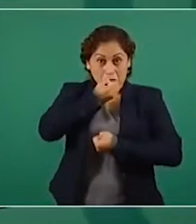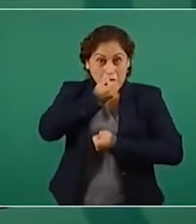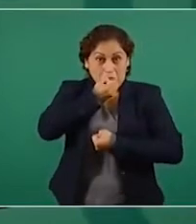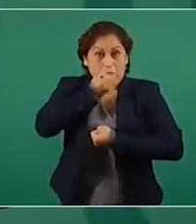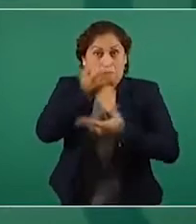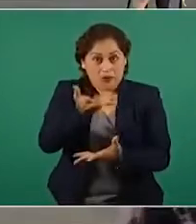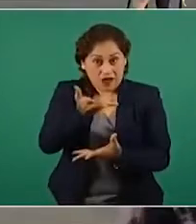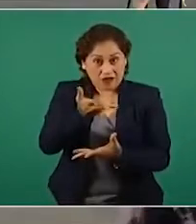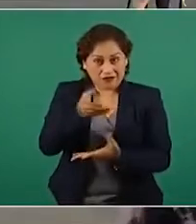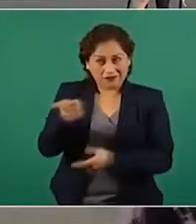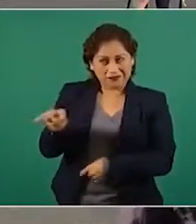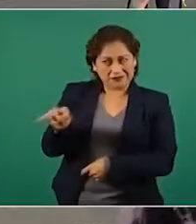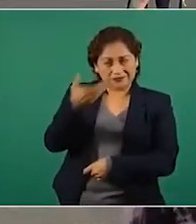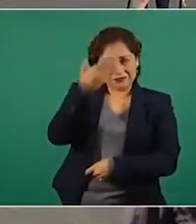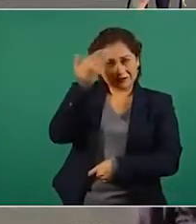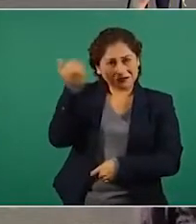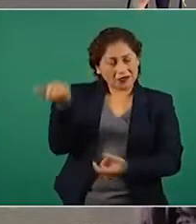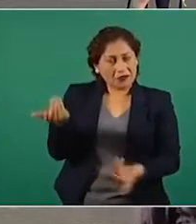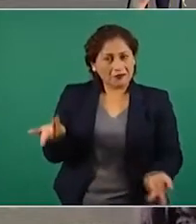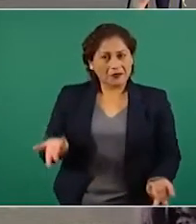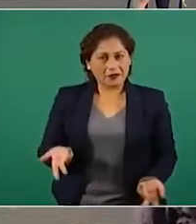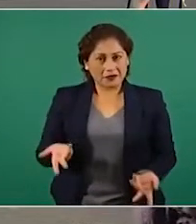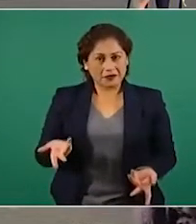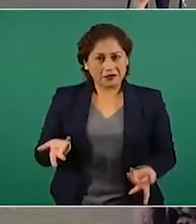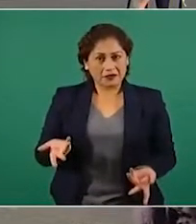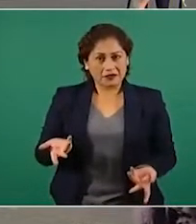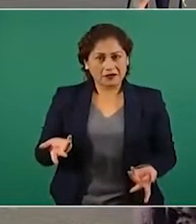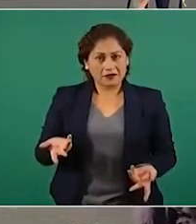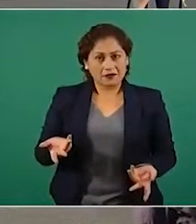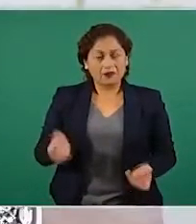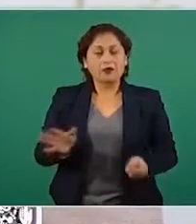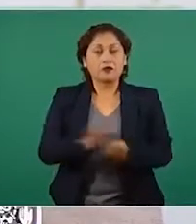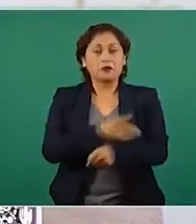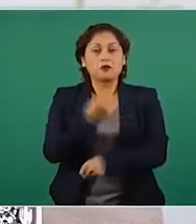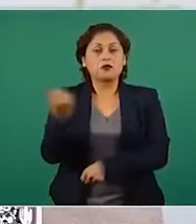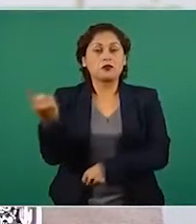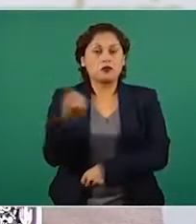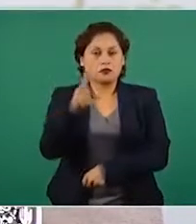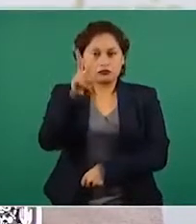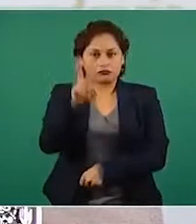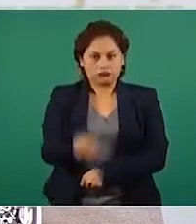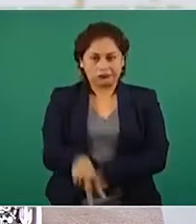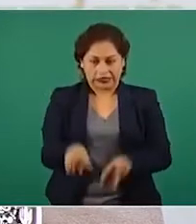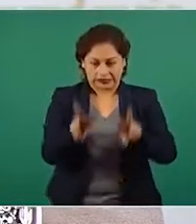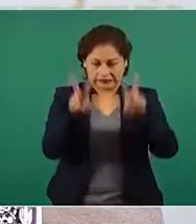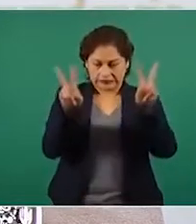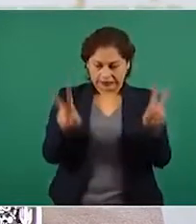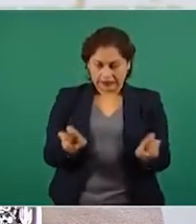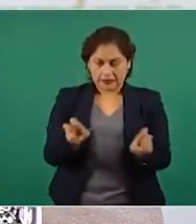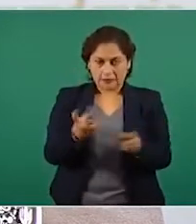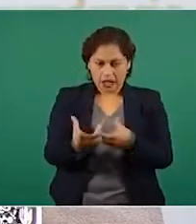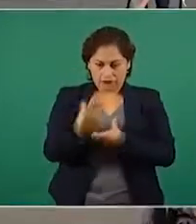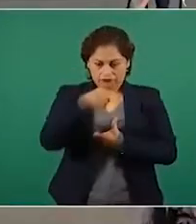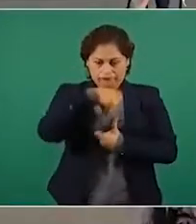porque es una formación y no es él